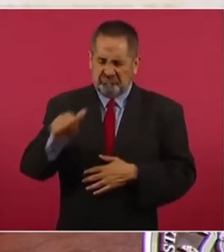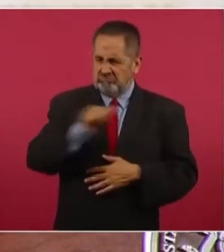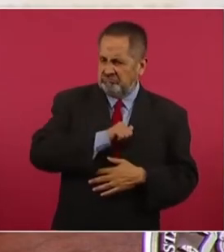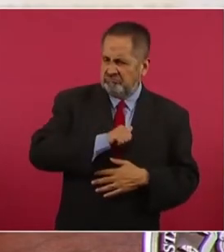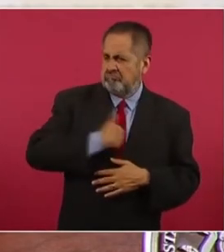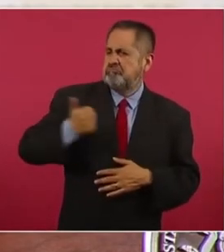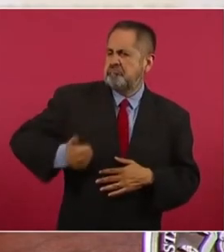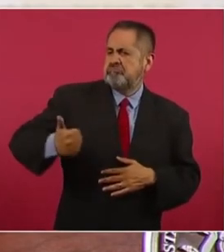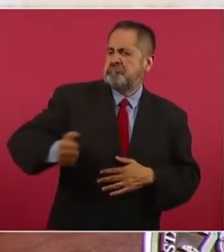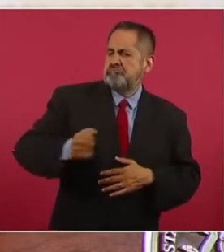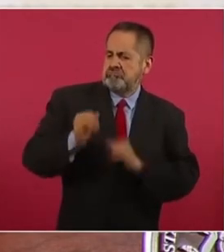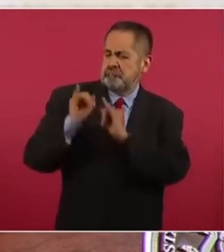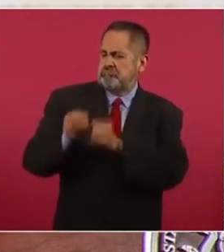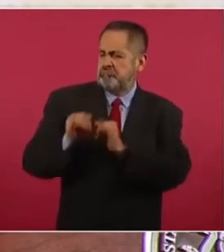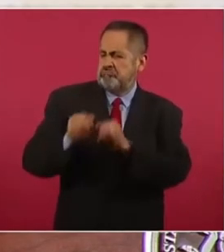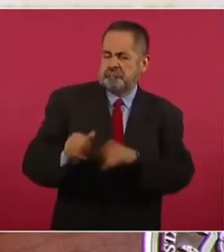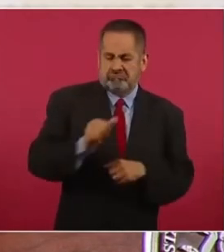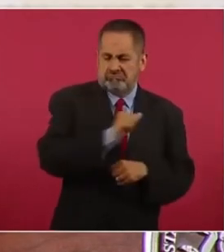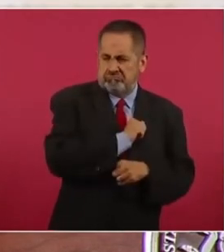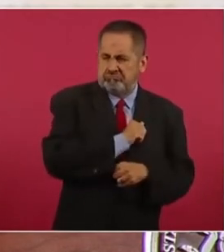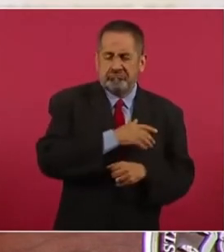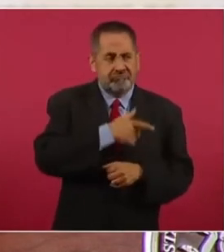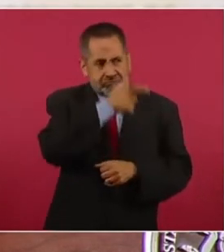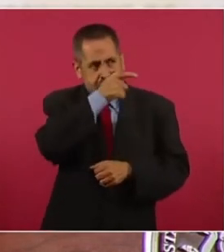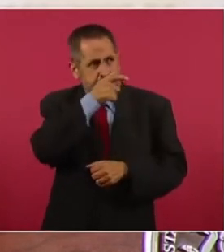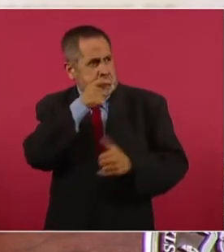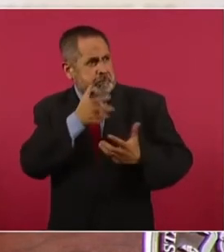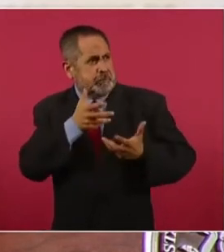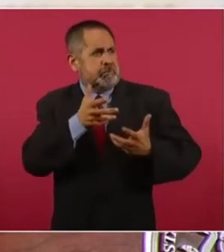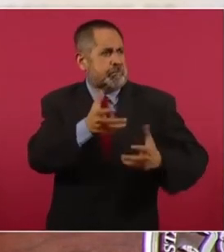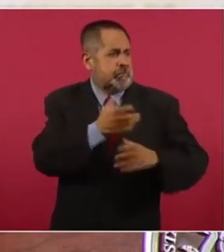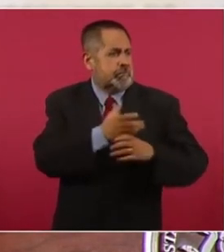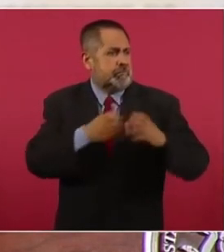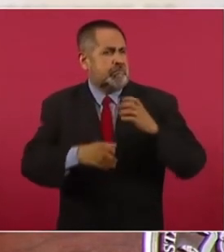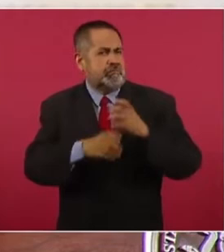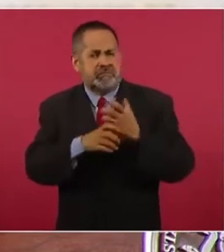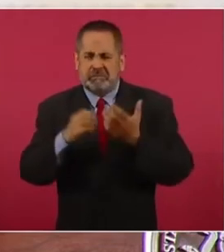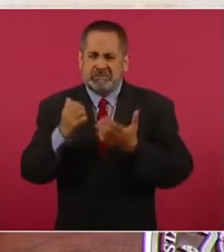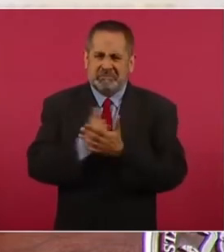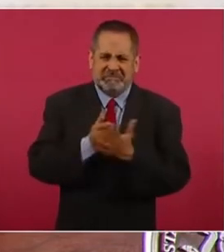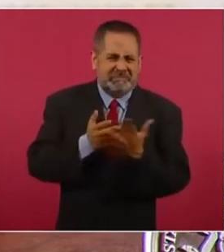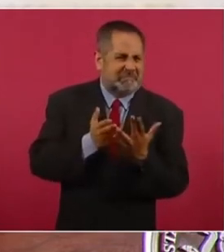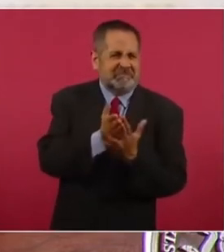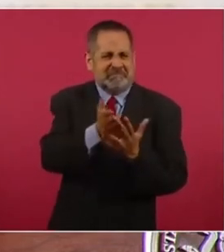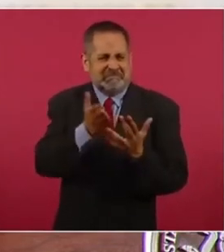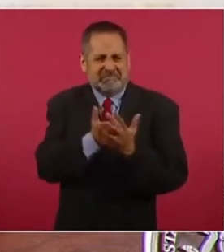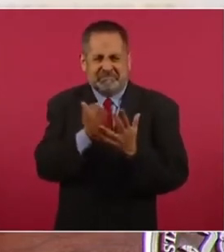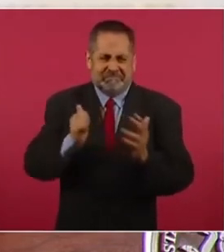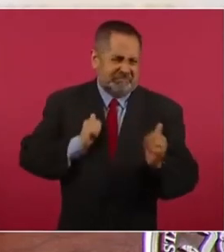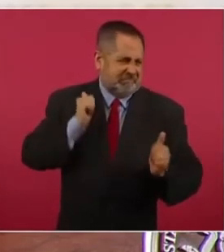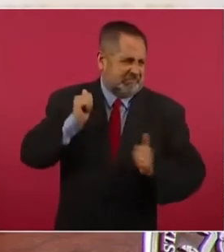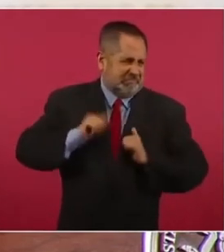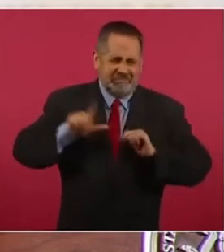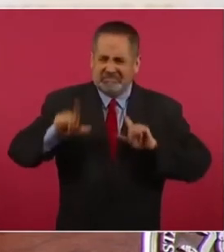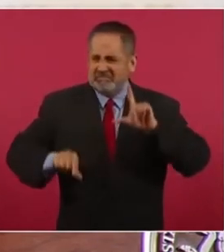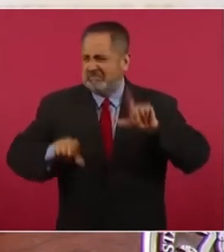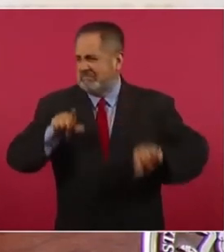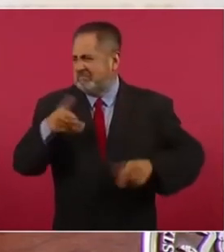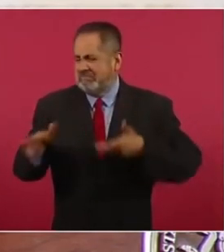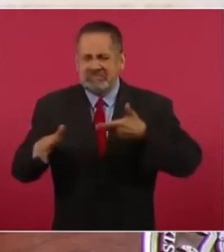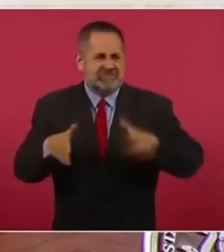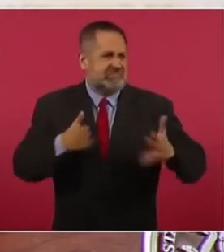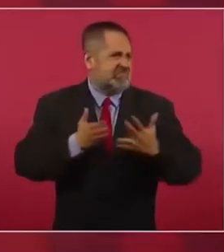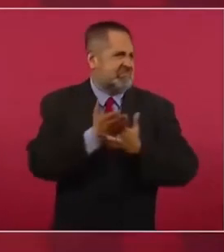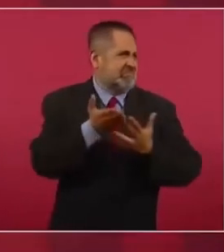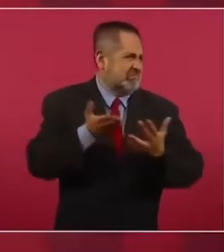la búsqueda de lo material, el triunfar a toda costa, sin escrúpulos morales de